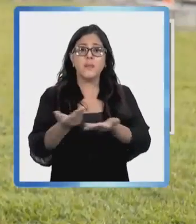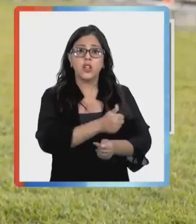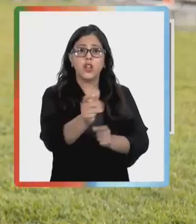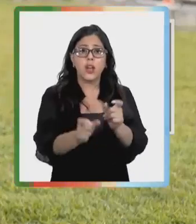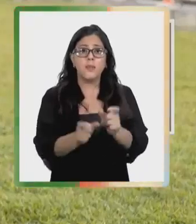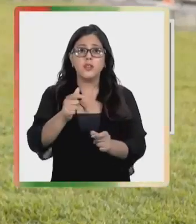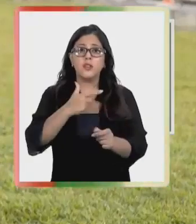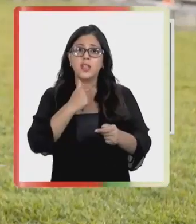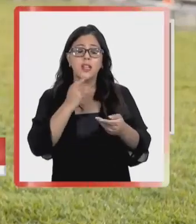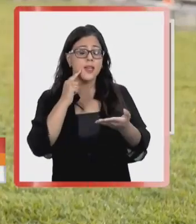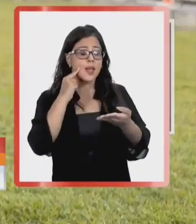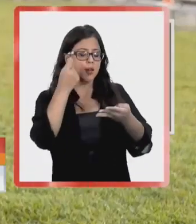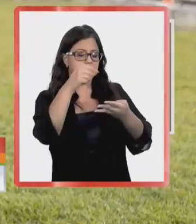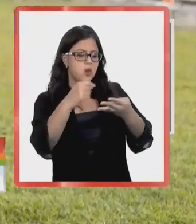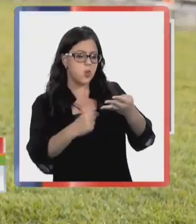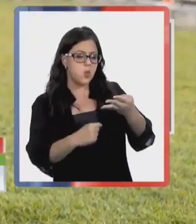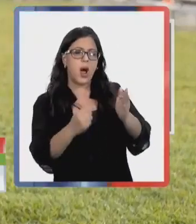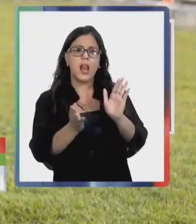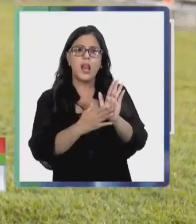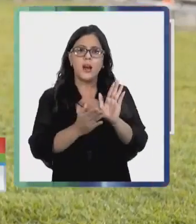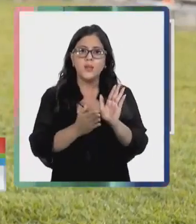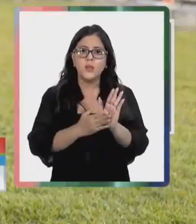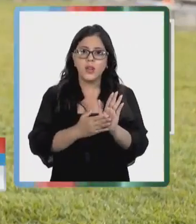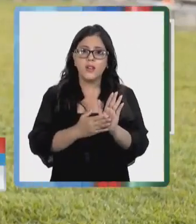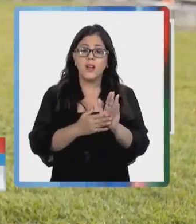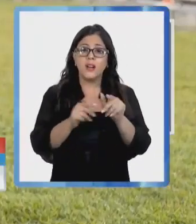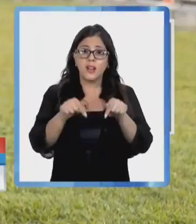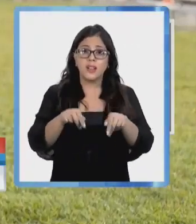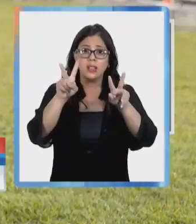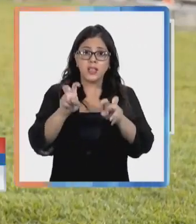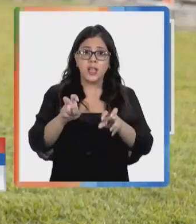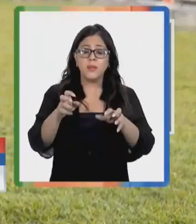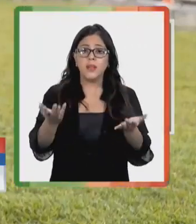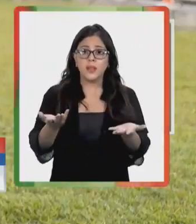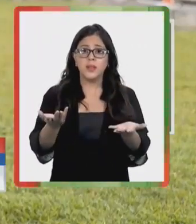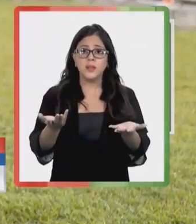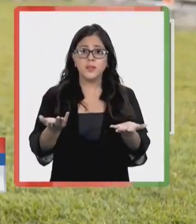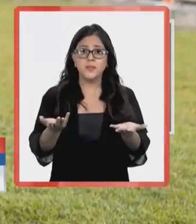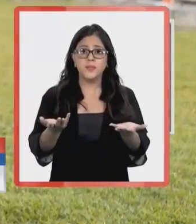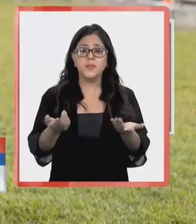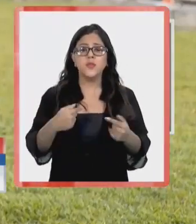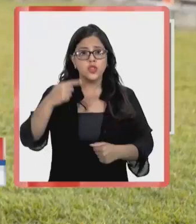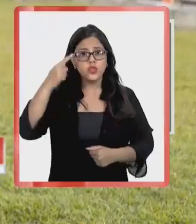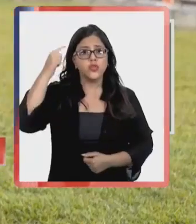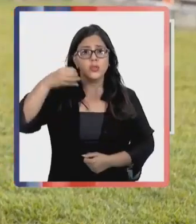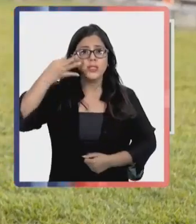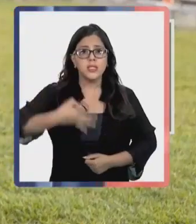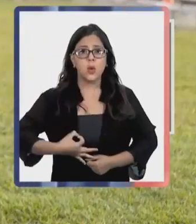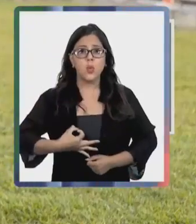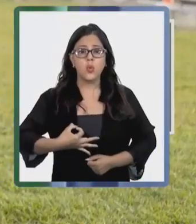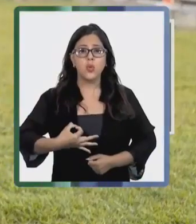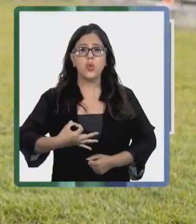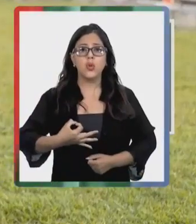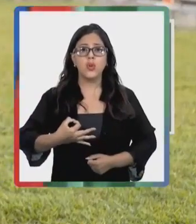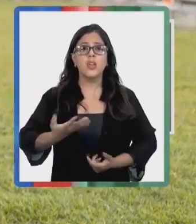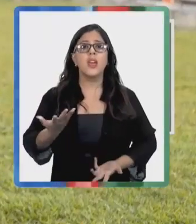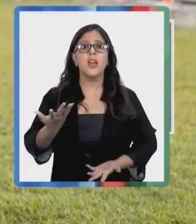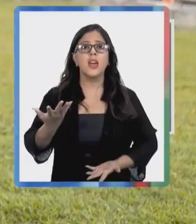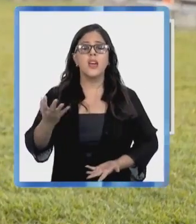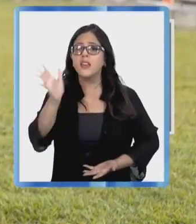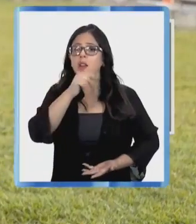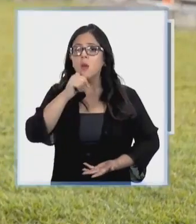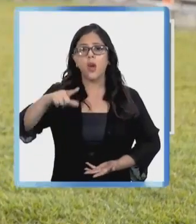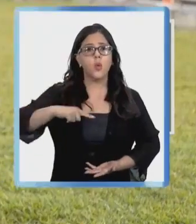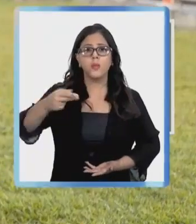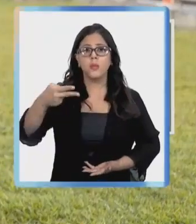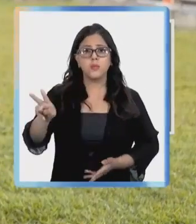todos, a quienes quieran, a revisar los antecedentes que hay respecto a esto. Tengo la plena convicción de la inocencia de Jorge